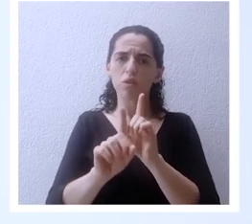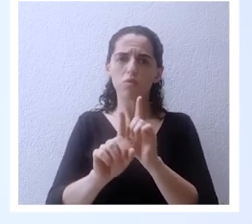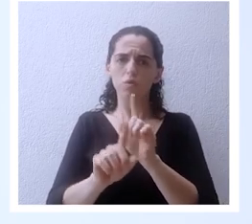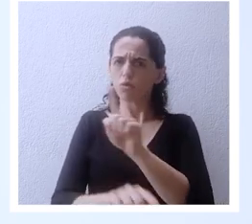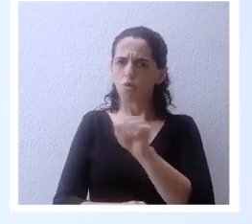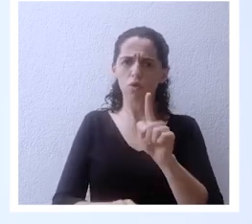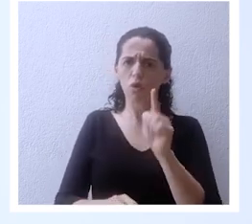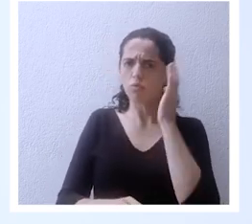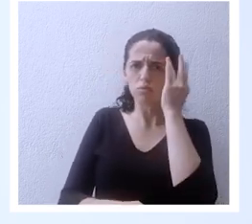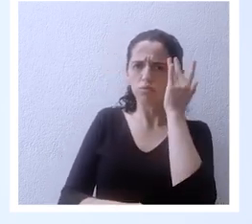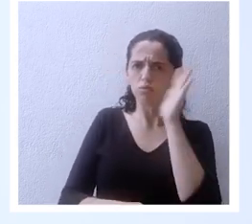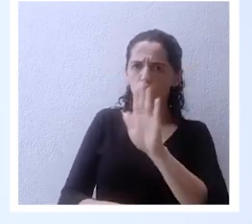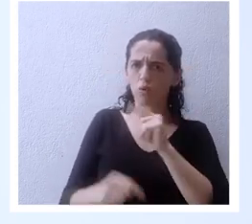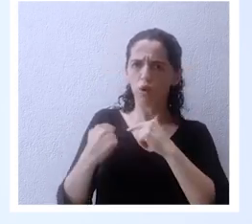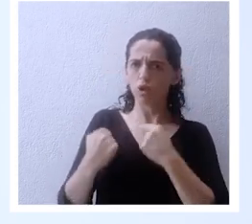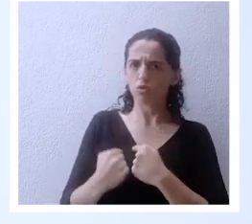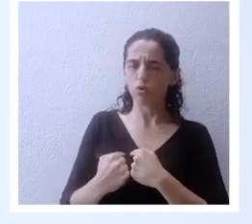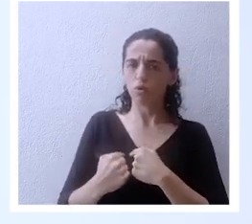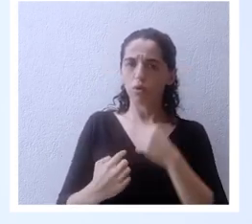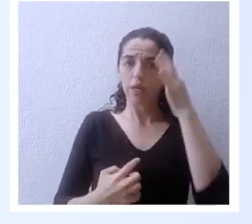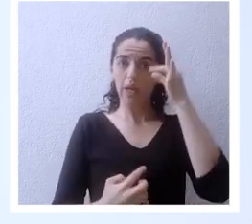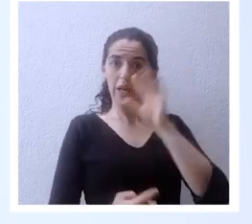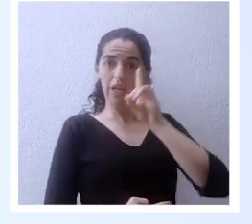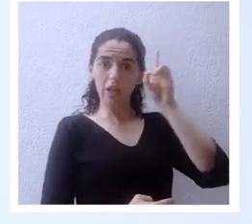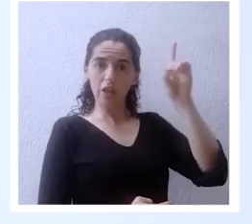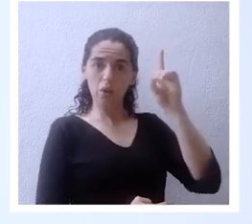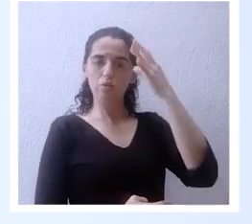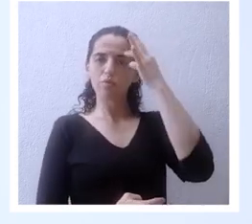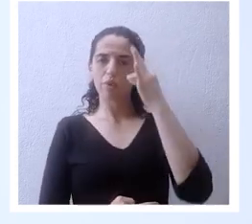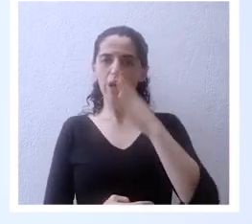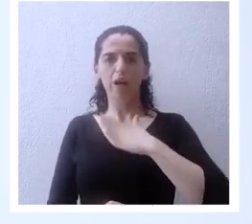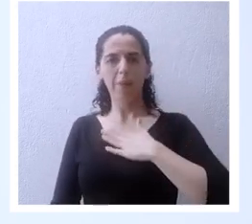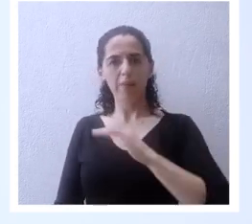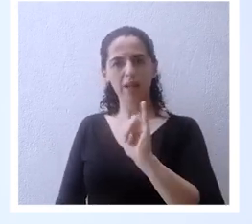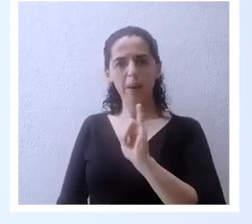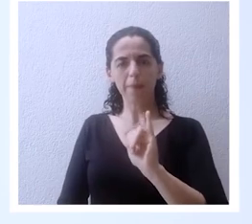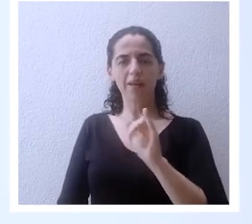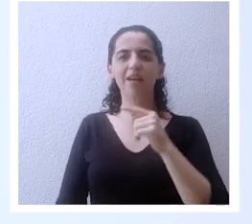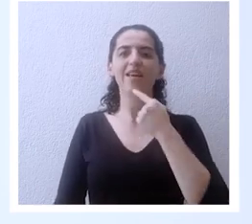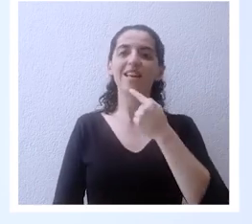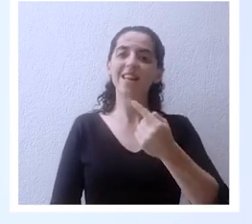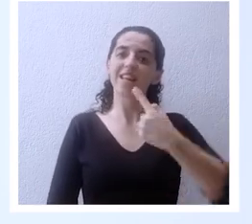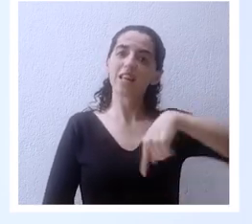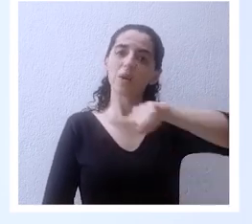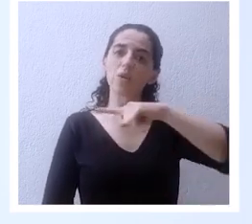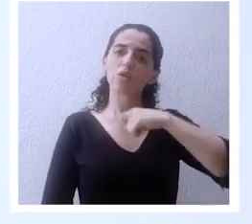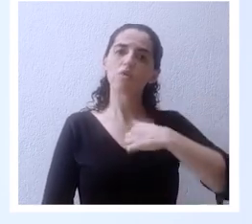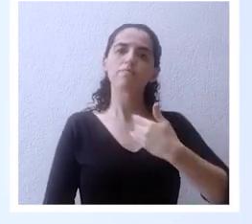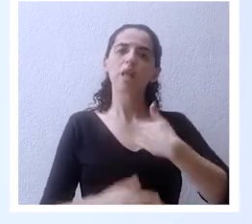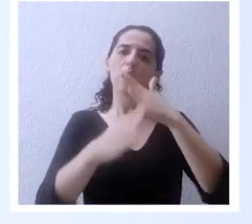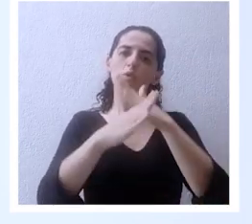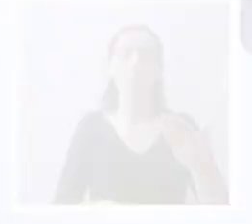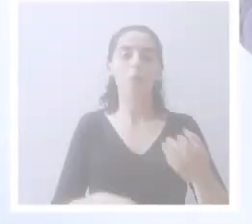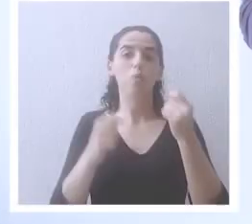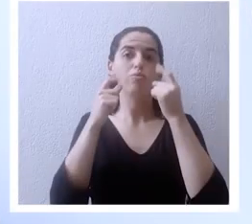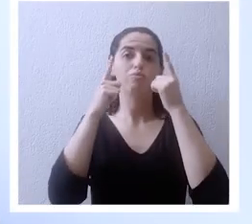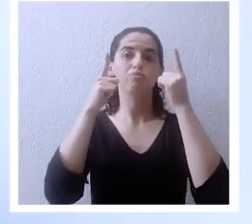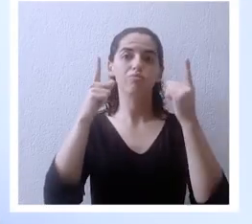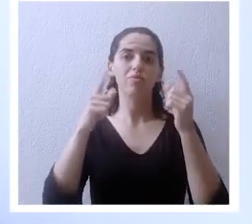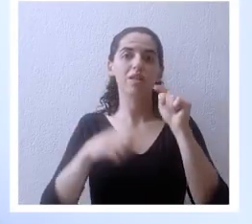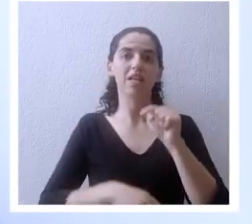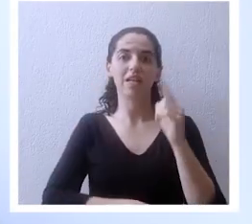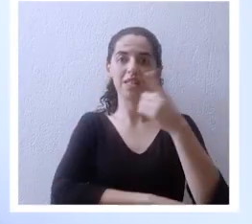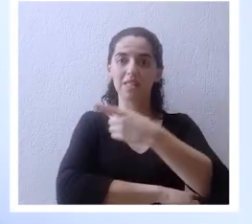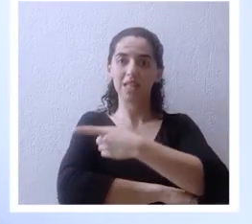corazón, creéis en Dios, creed también en mí y Él nos dice a nosotros también que tengamos paz, que nos llenemos de su presencia, ahora bien